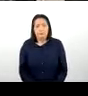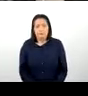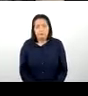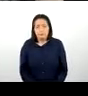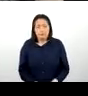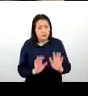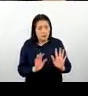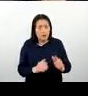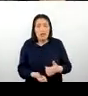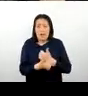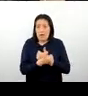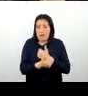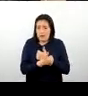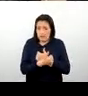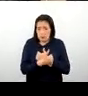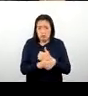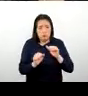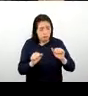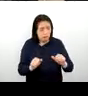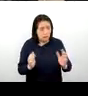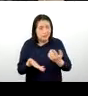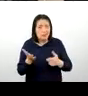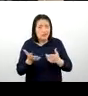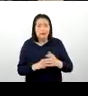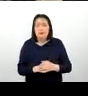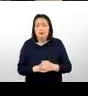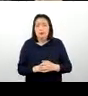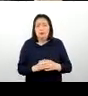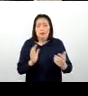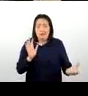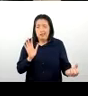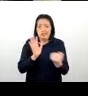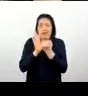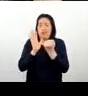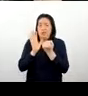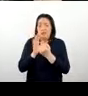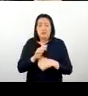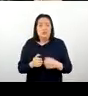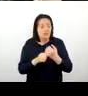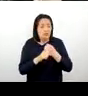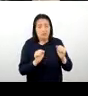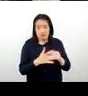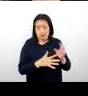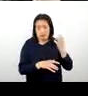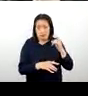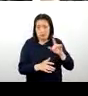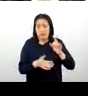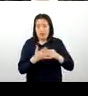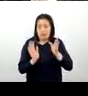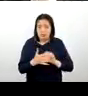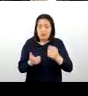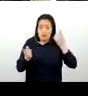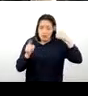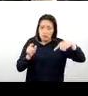Bueno, a Yacucho goza con lo que viene a ser el sello Safe Travel a través de un convenio interinstitucional en lo que